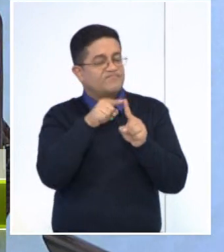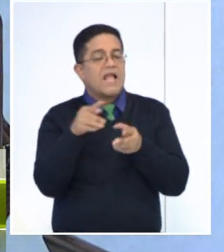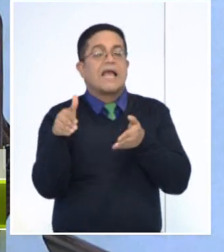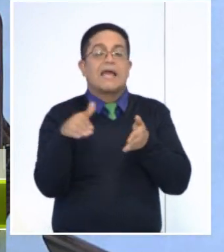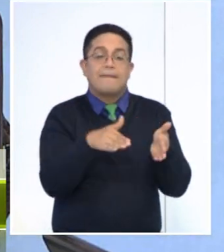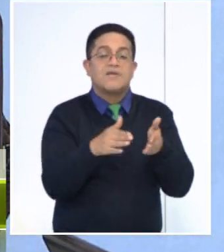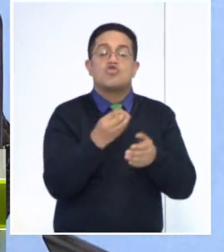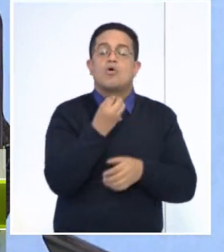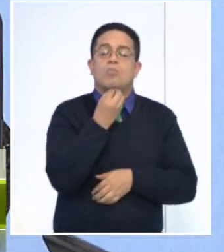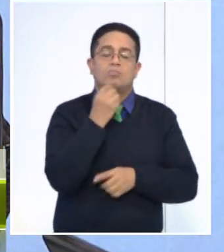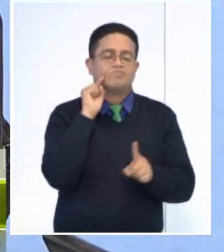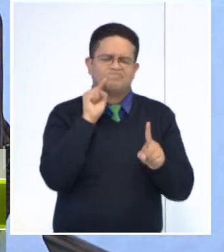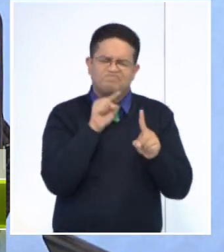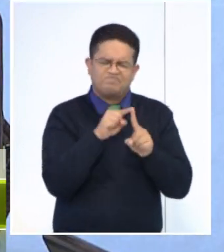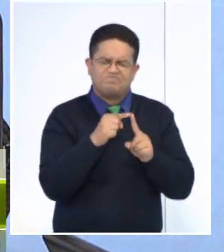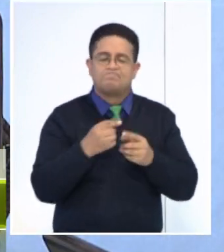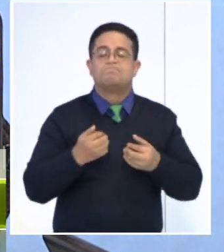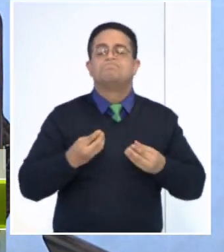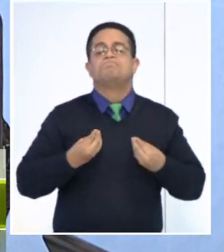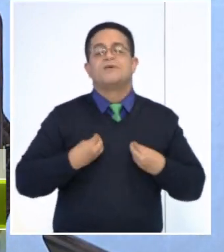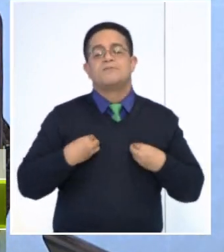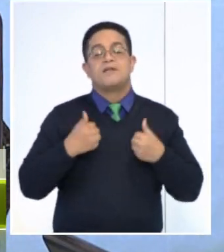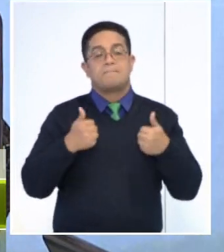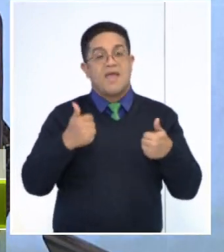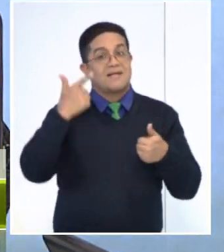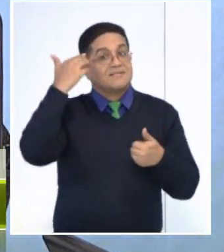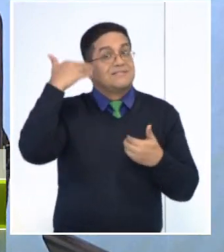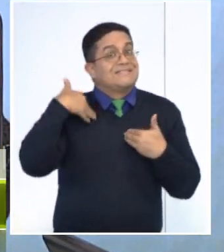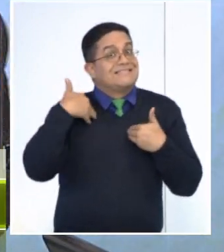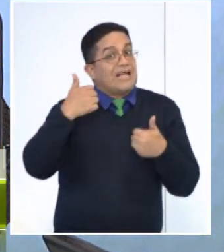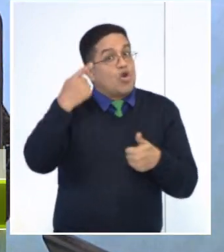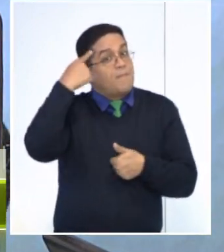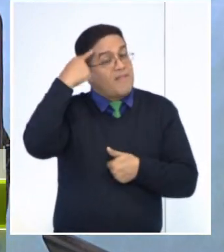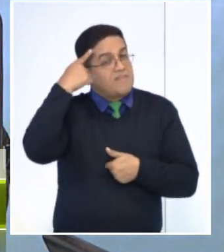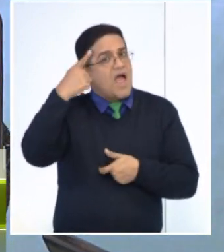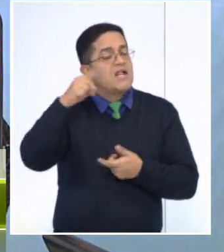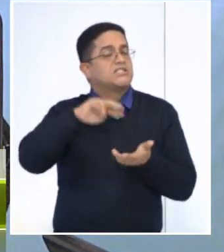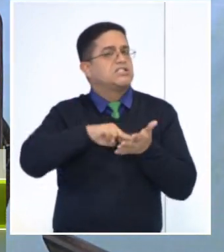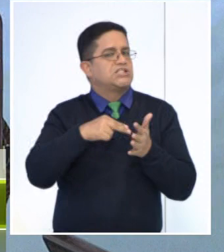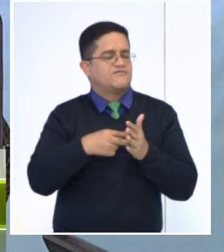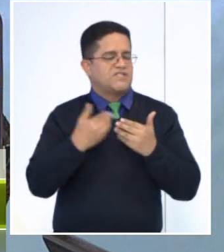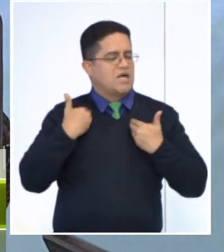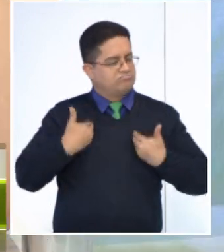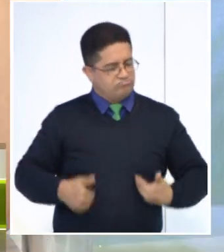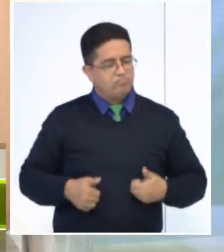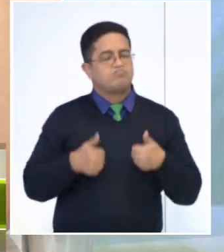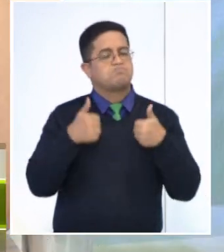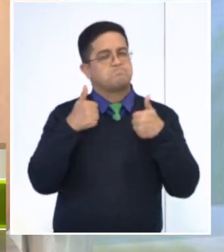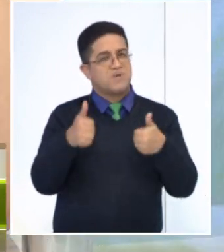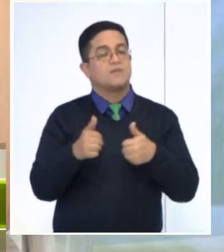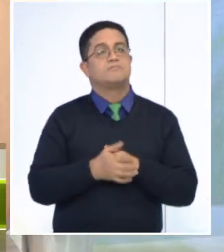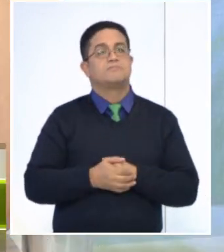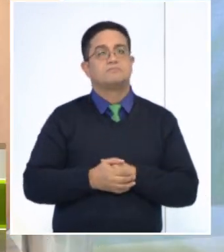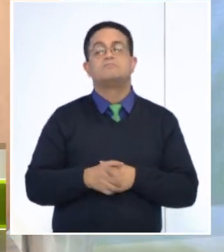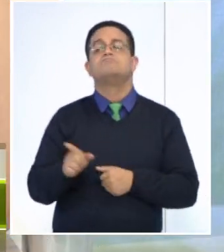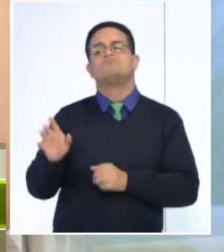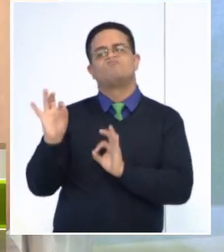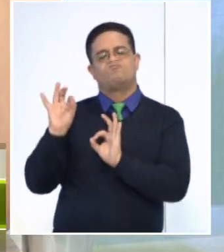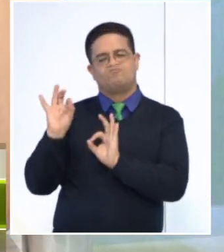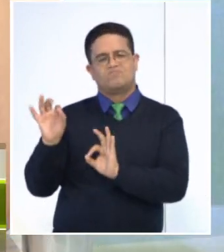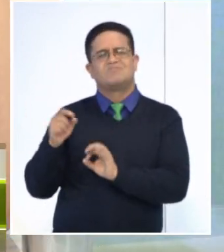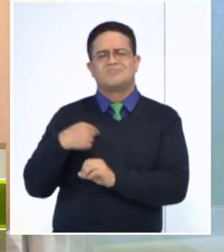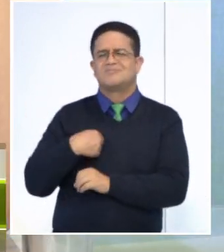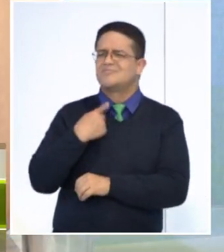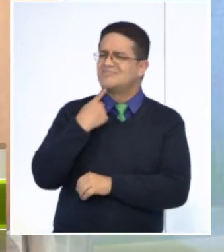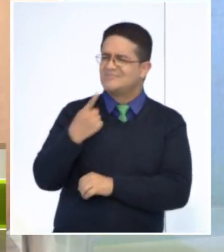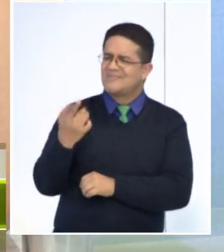Porque creemos que salud mental es bienestar, no es simplemente ausencia de enfermedad. Por supuesto. Además, por eso hablaba tanto al